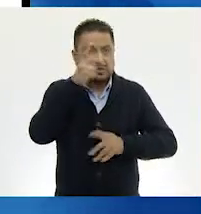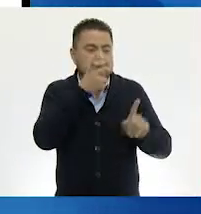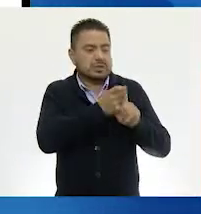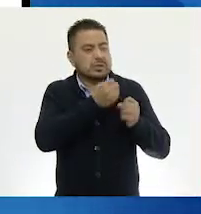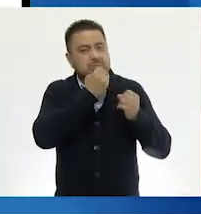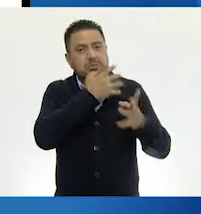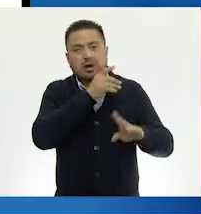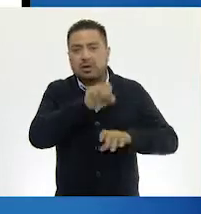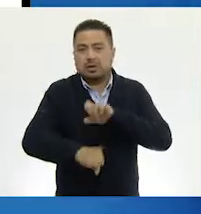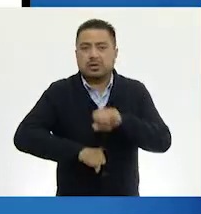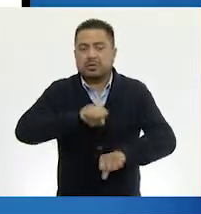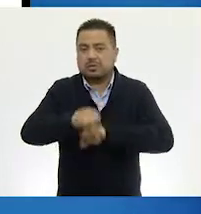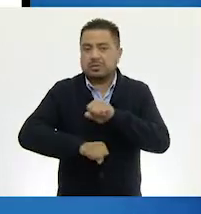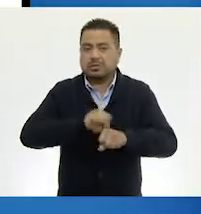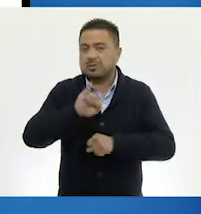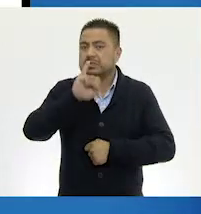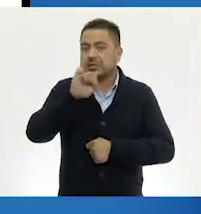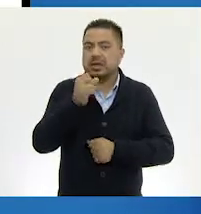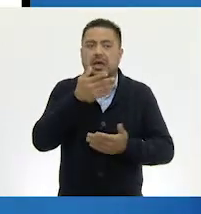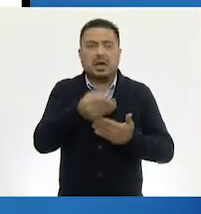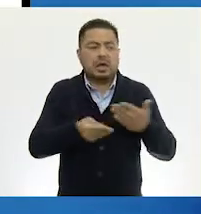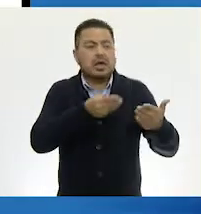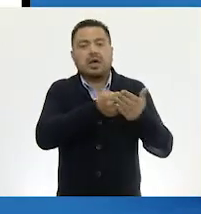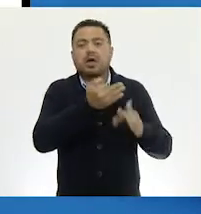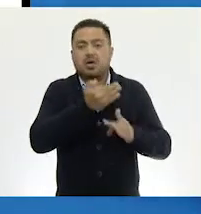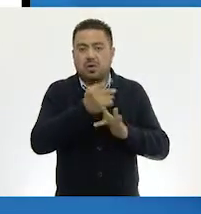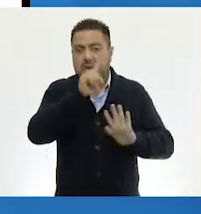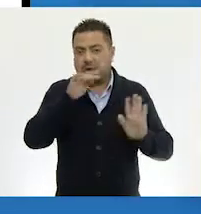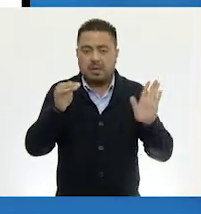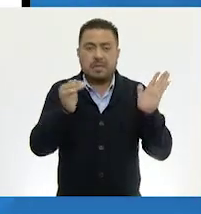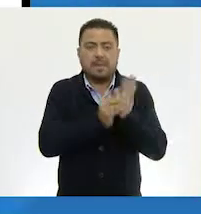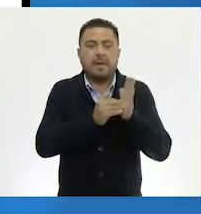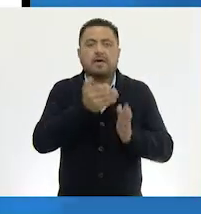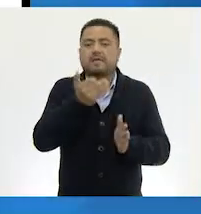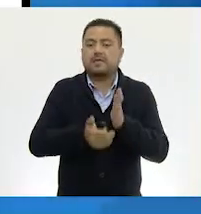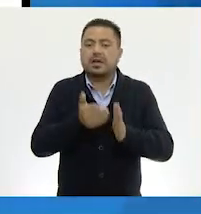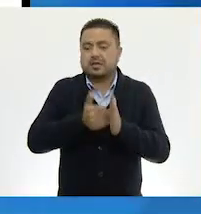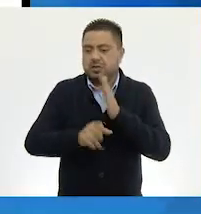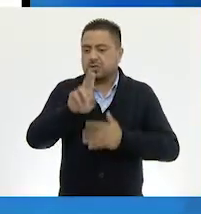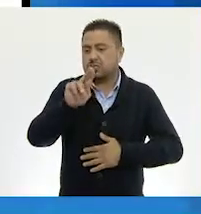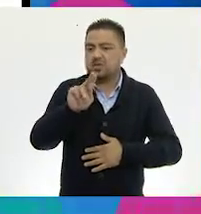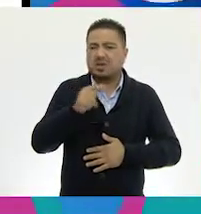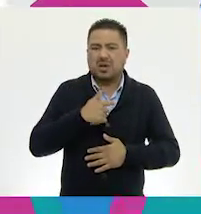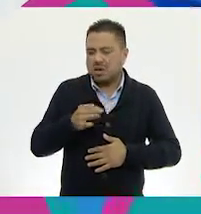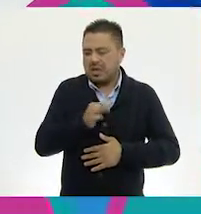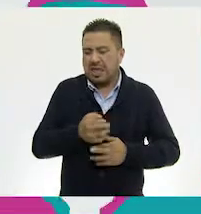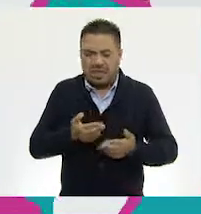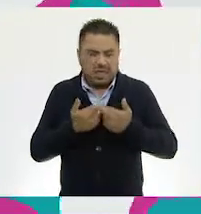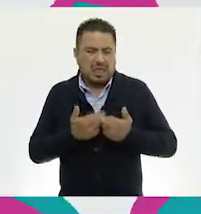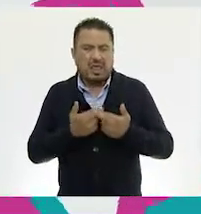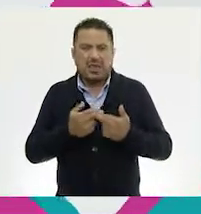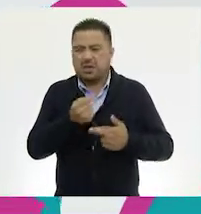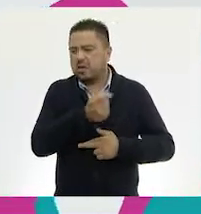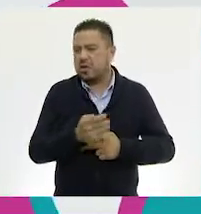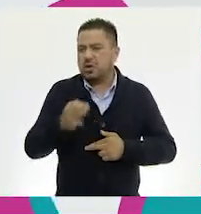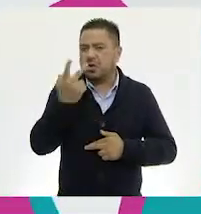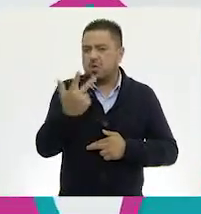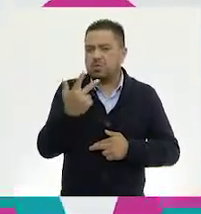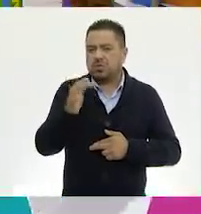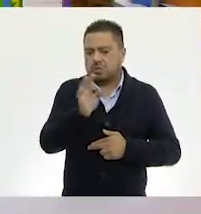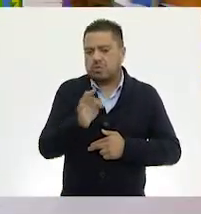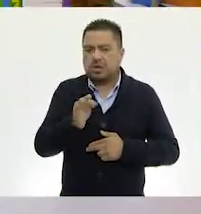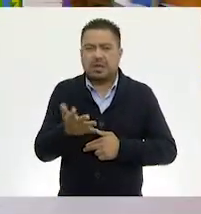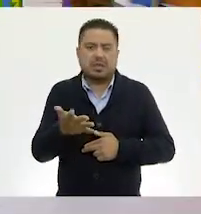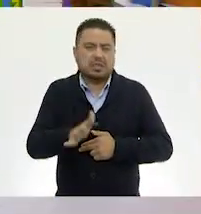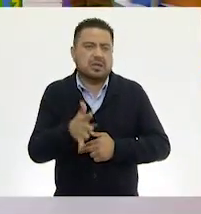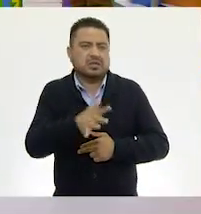bonita bicicleta. Muy bien. Te entrego entonces mil. Y faltan ochenta. Y como tengo muchas monedas, voy a dar ocho monedas de diez pesos. Muy bien.